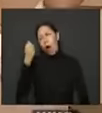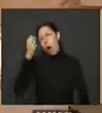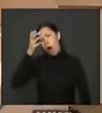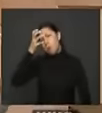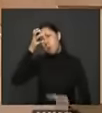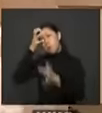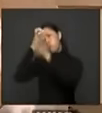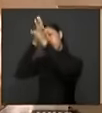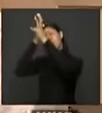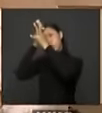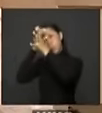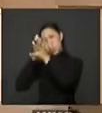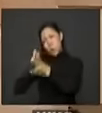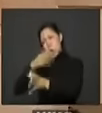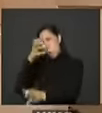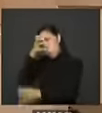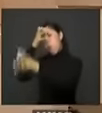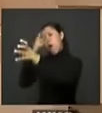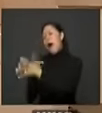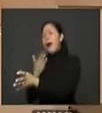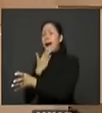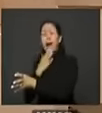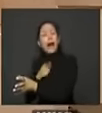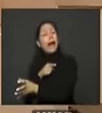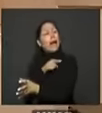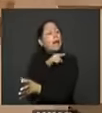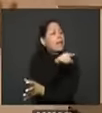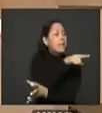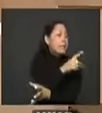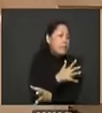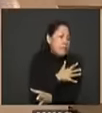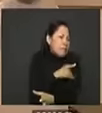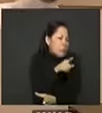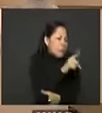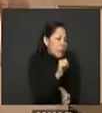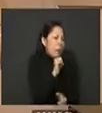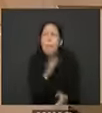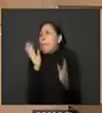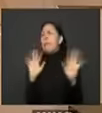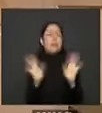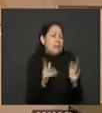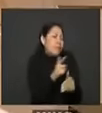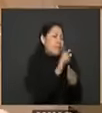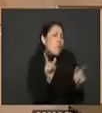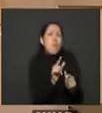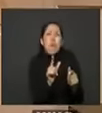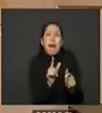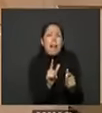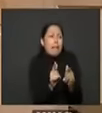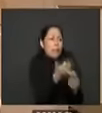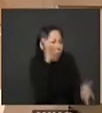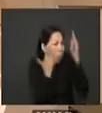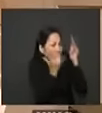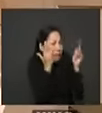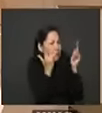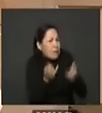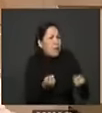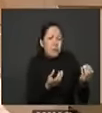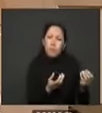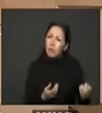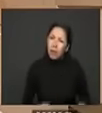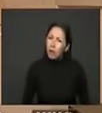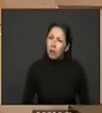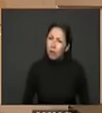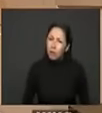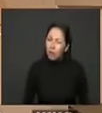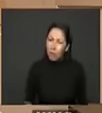del centro con instituciones hay que llevarle a esas regiones salvajes periféricas aisladas el Estado eso es